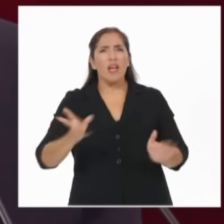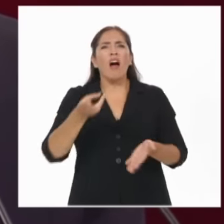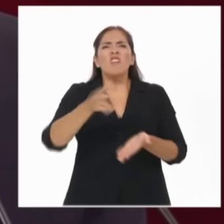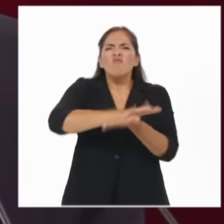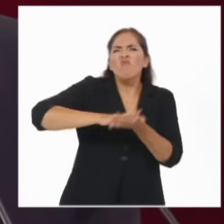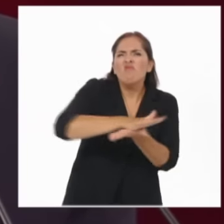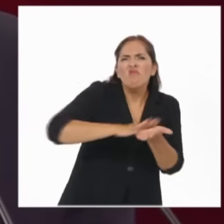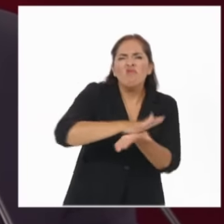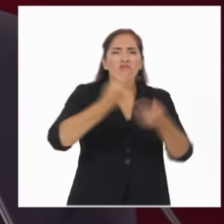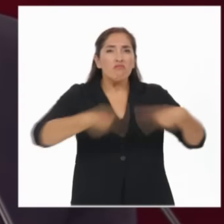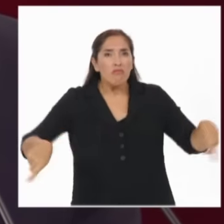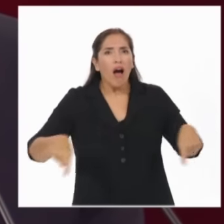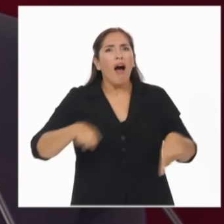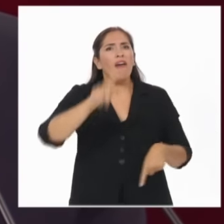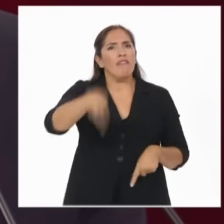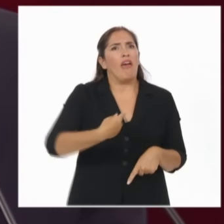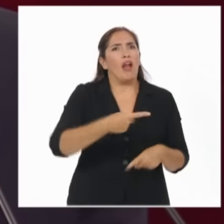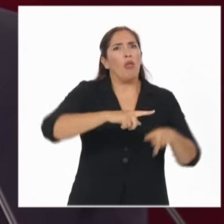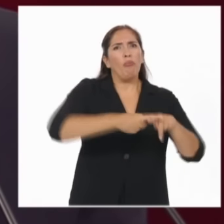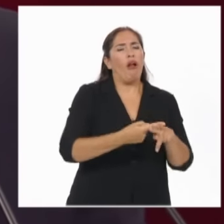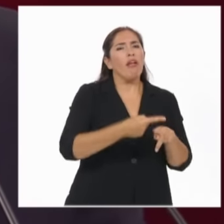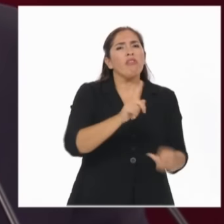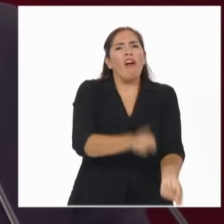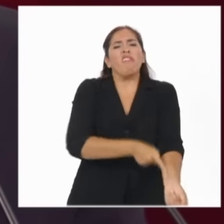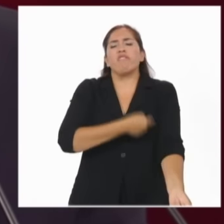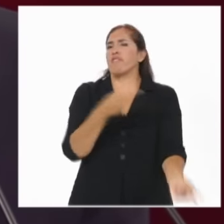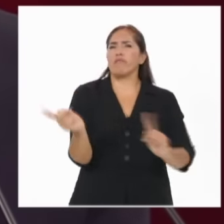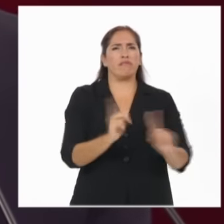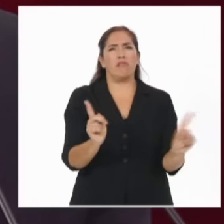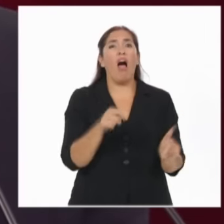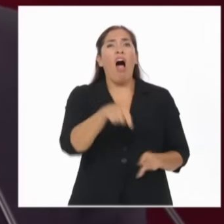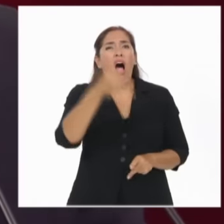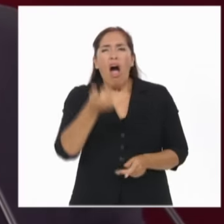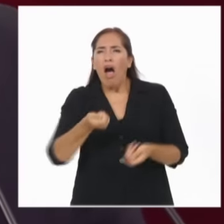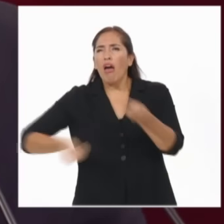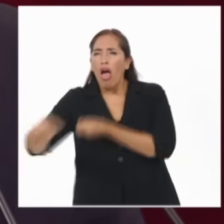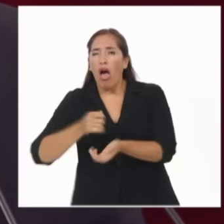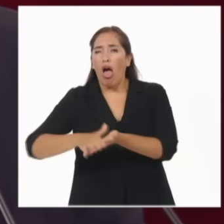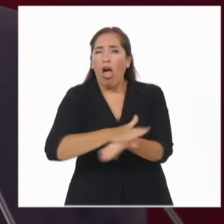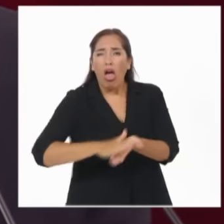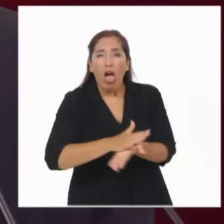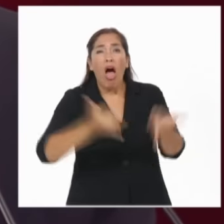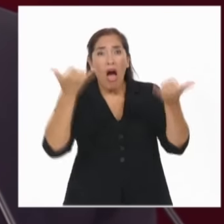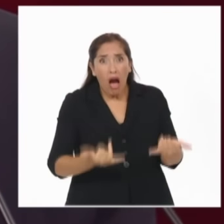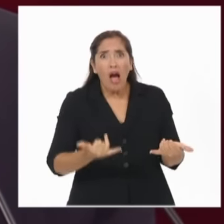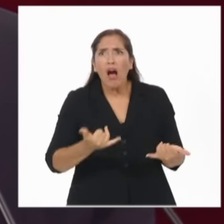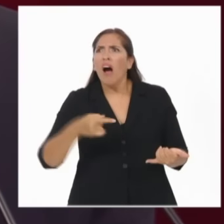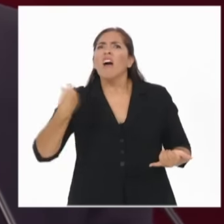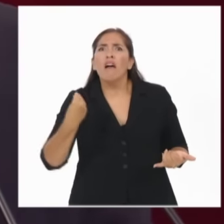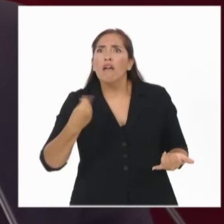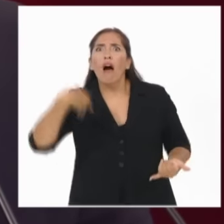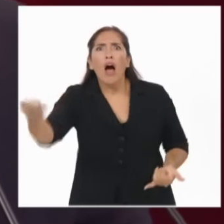un mal que envicia a lo político. Detrás de la corrupción hay millones de argentinos sin cloacas,